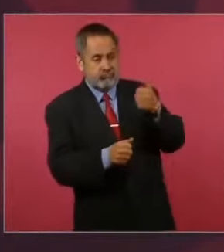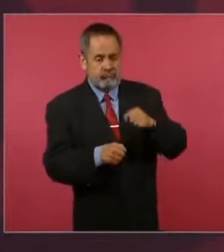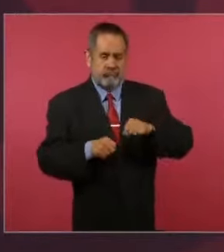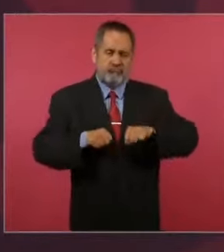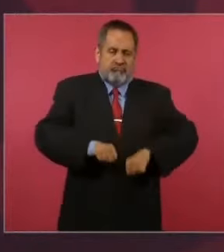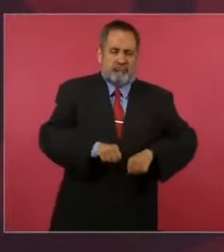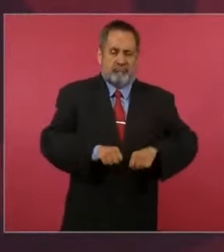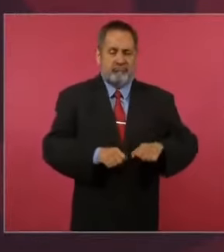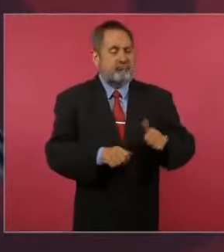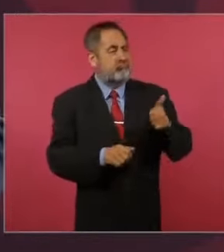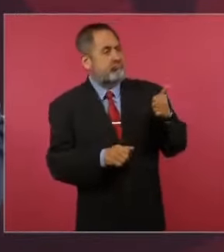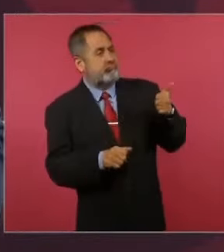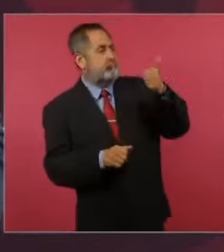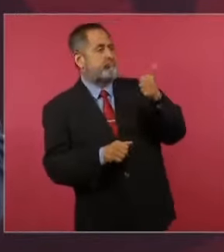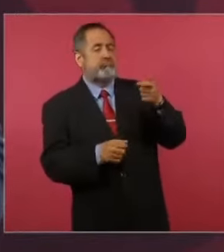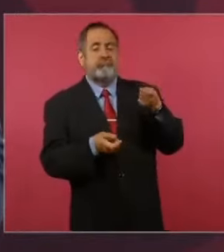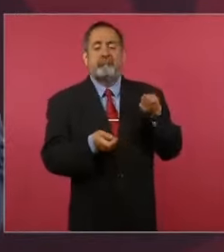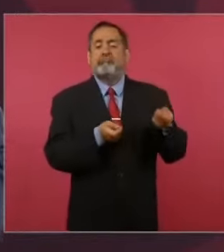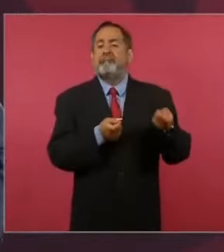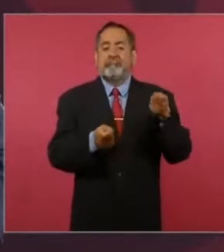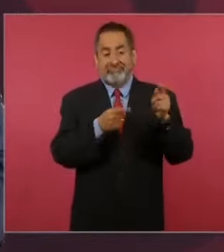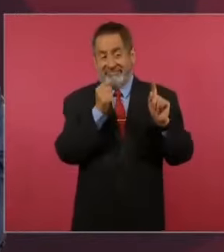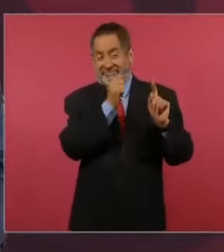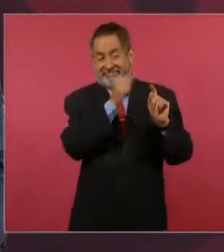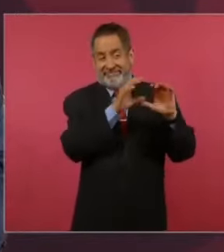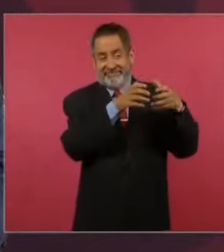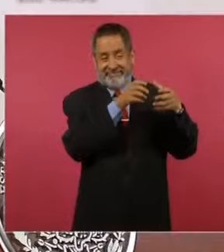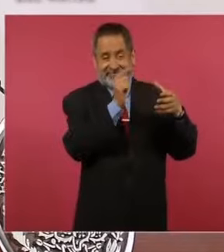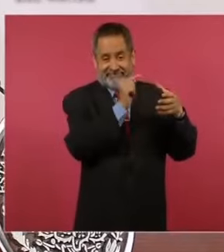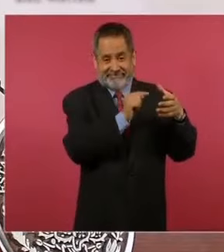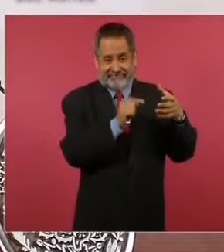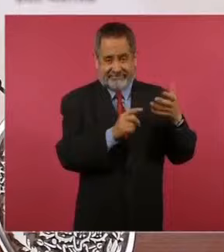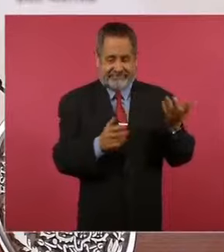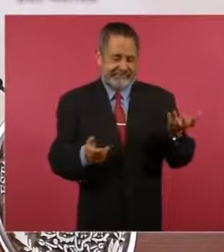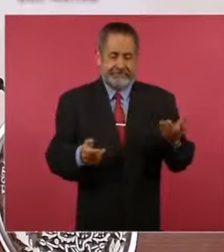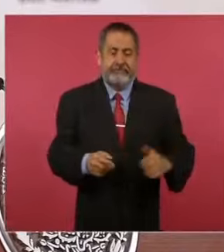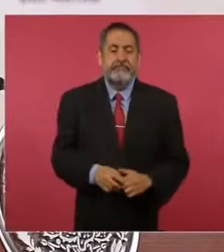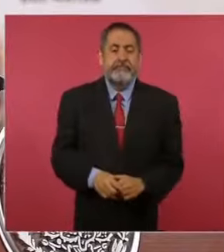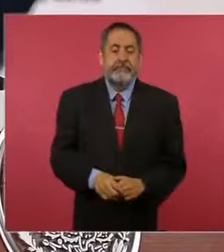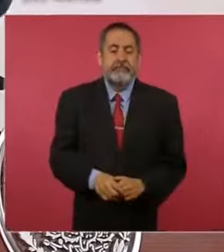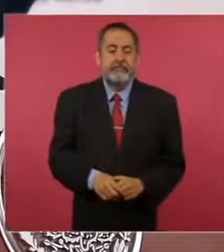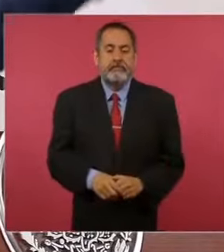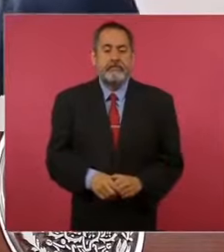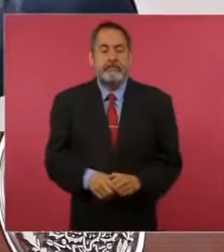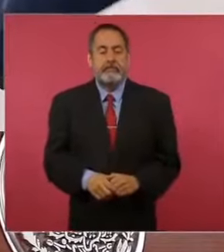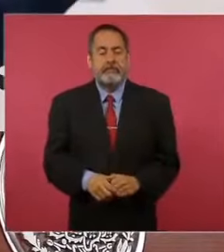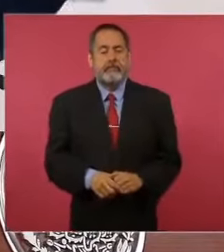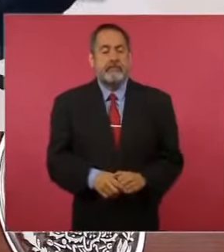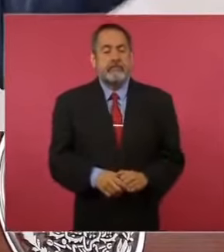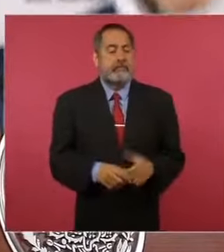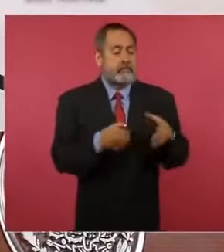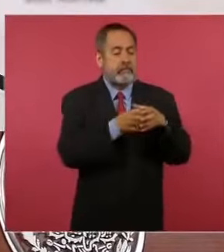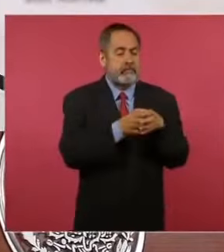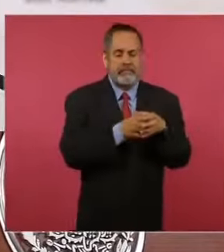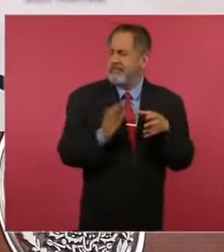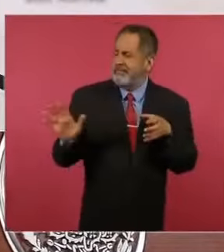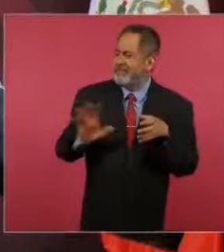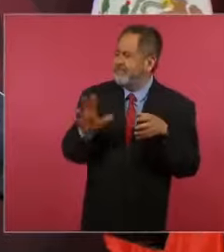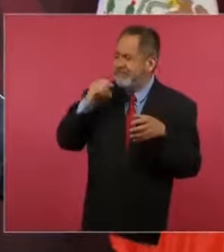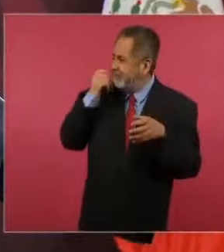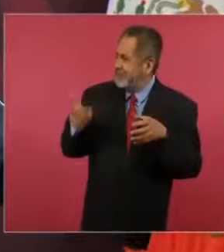pues son los que no quieren